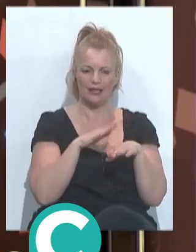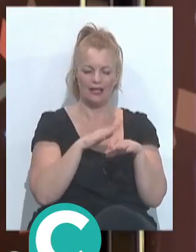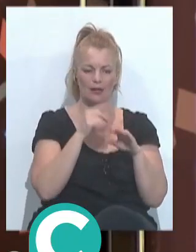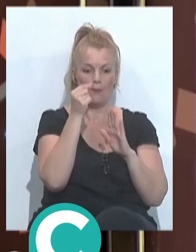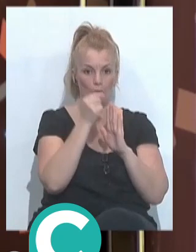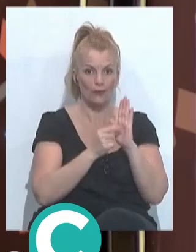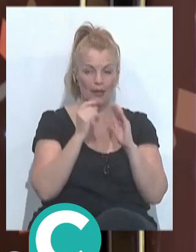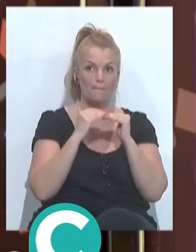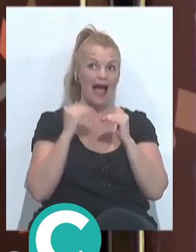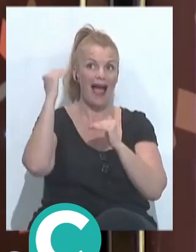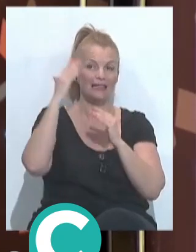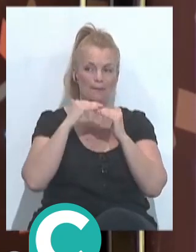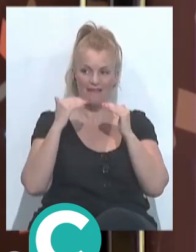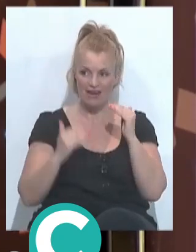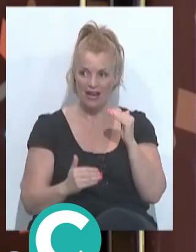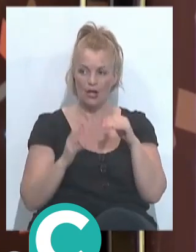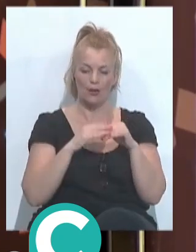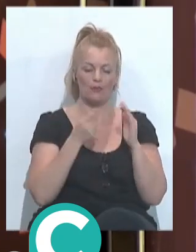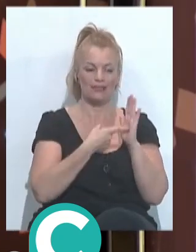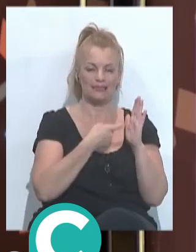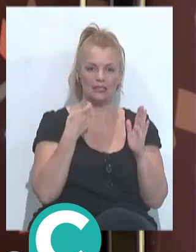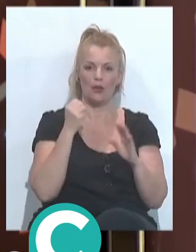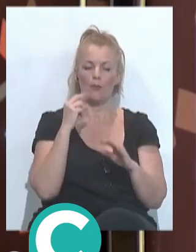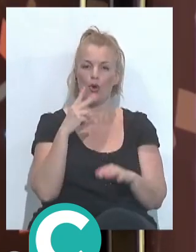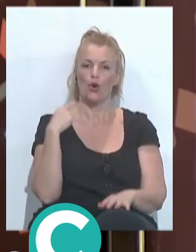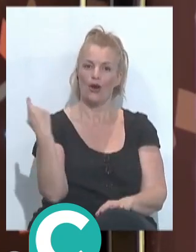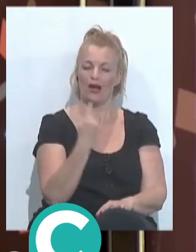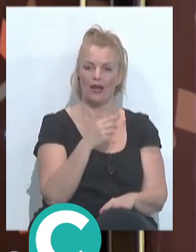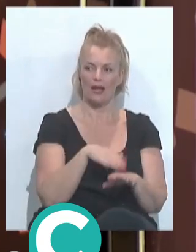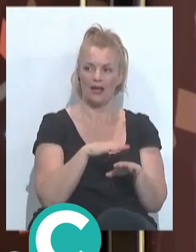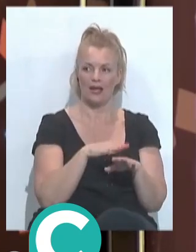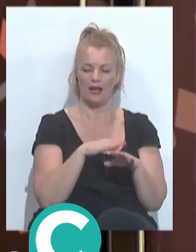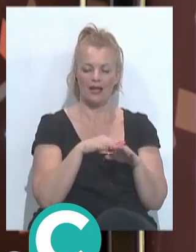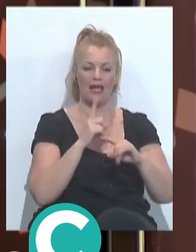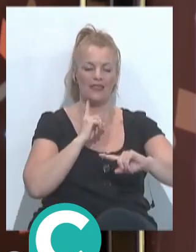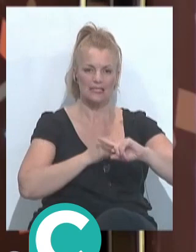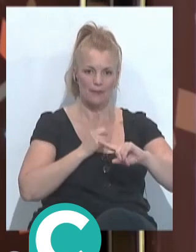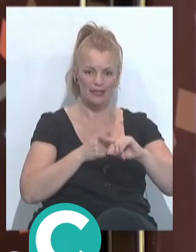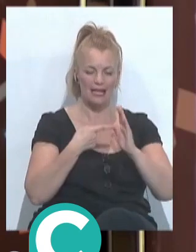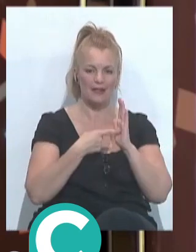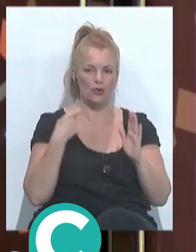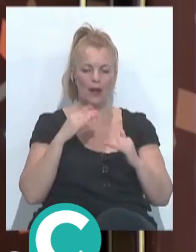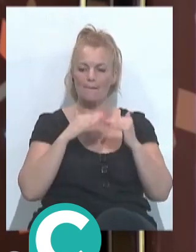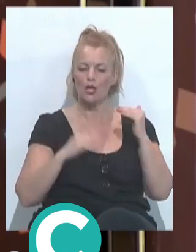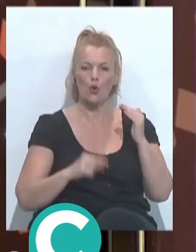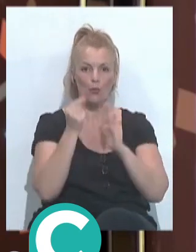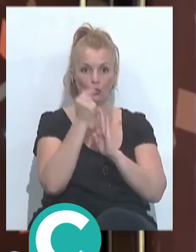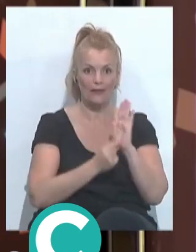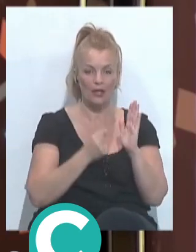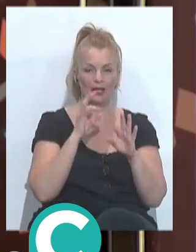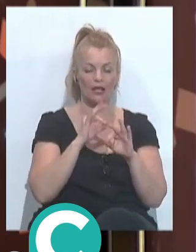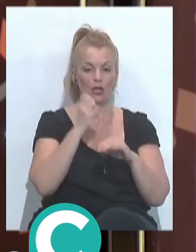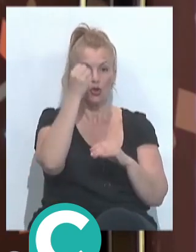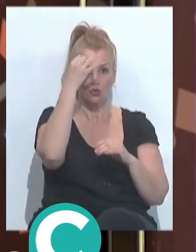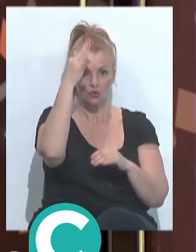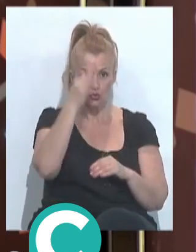empate en puntuaciones más altas y más bajas que se eliminan por cada vocal se provocará el desempate eliminando la menor puntuación que resulte tras